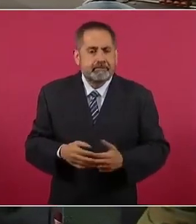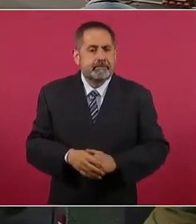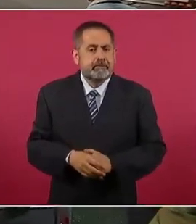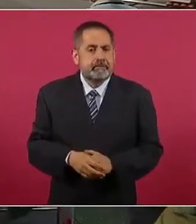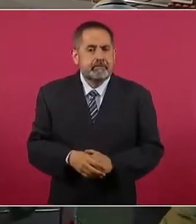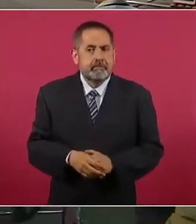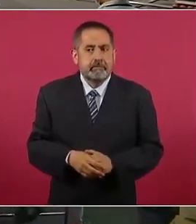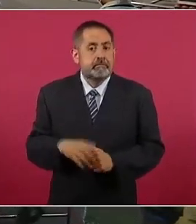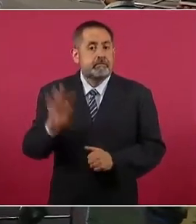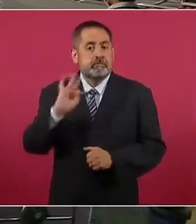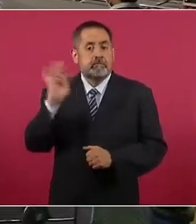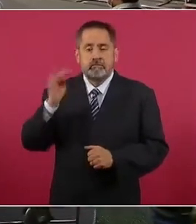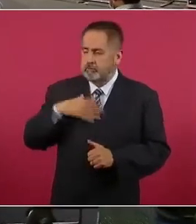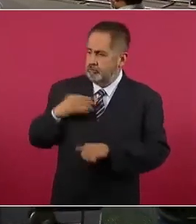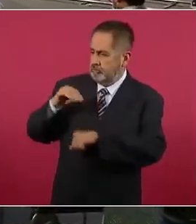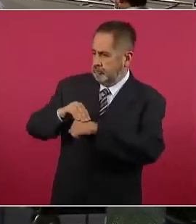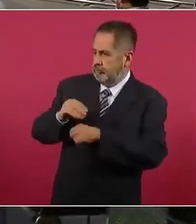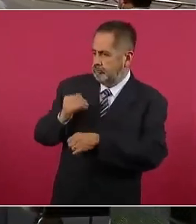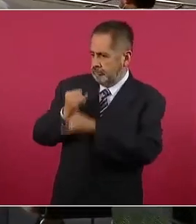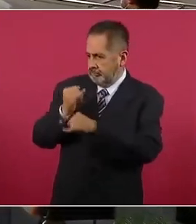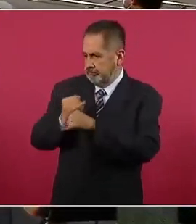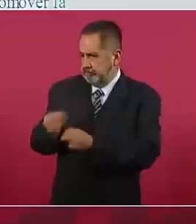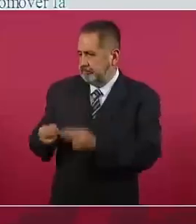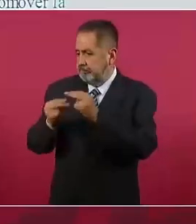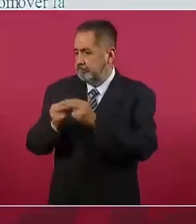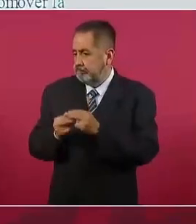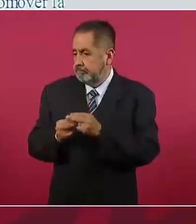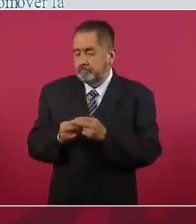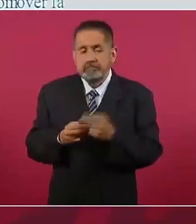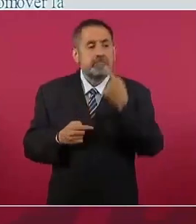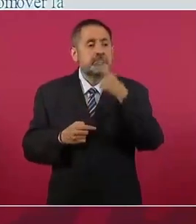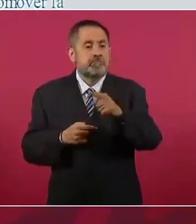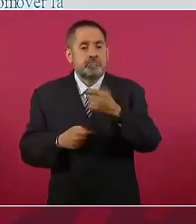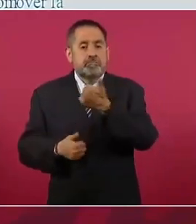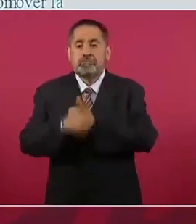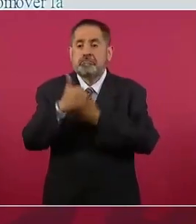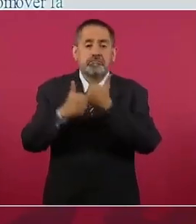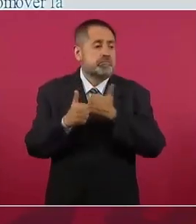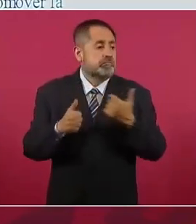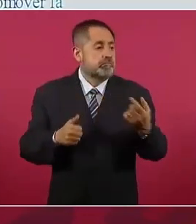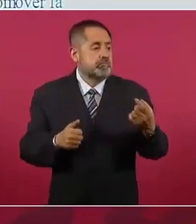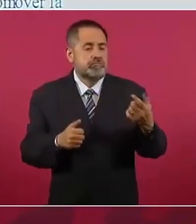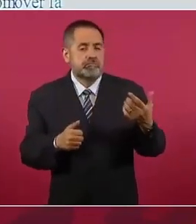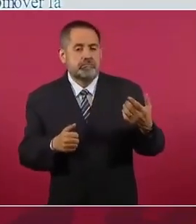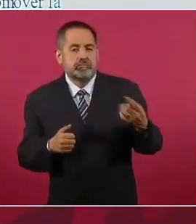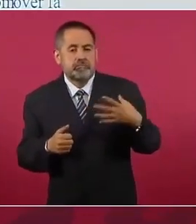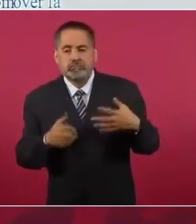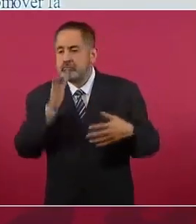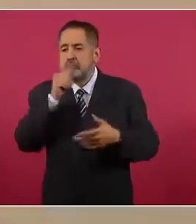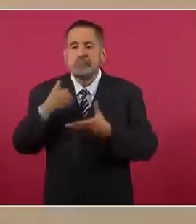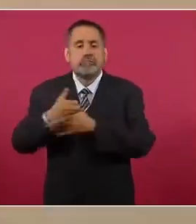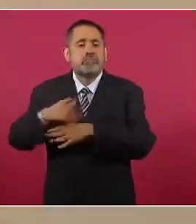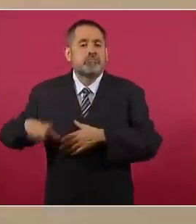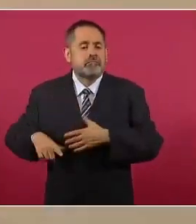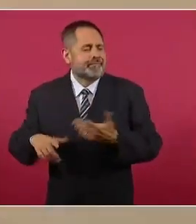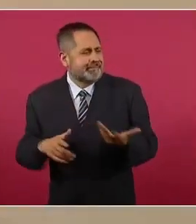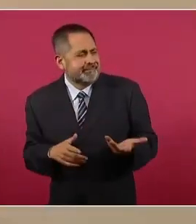Porque si no, hay competencias desleales, el Estado no se puede meter,